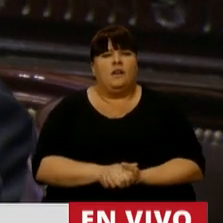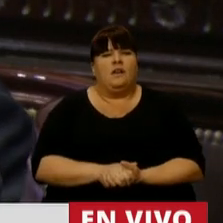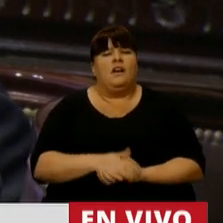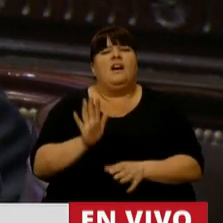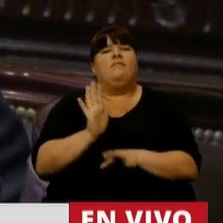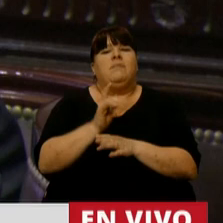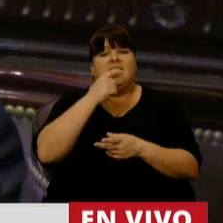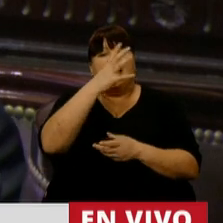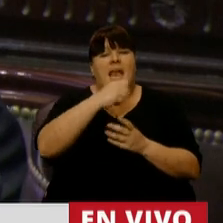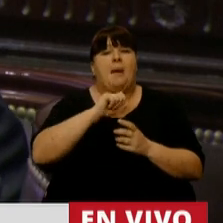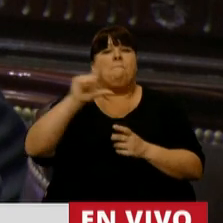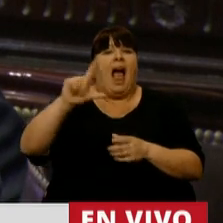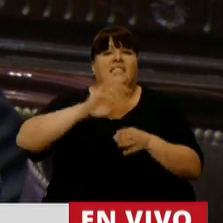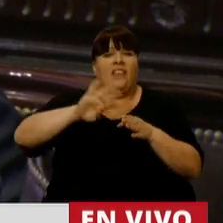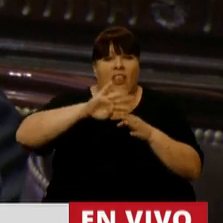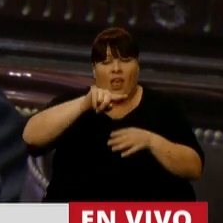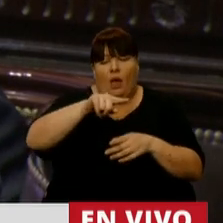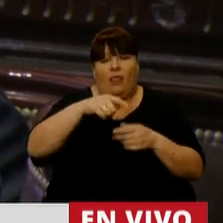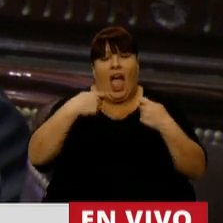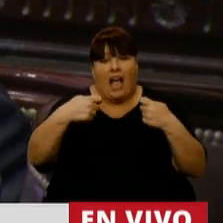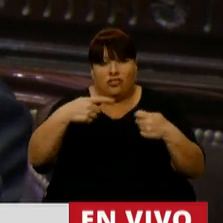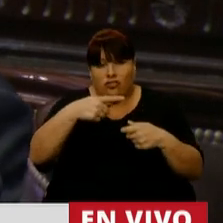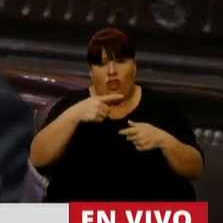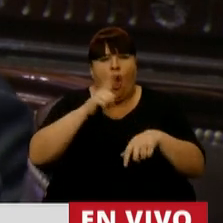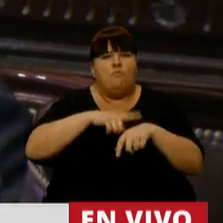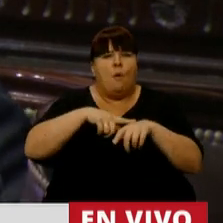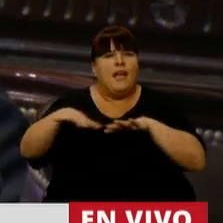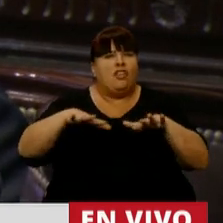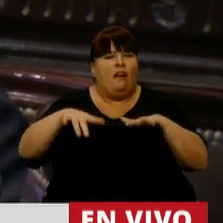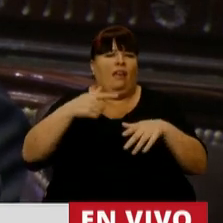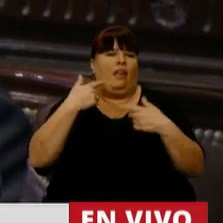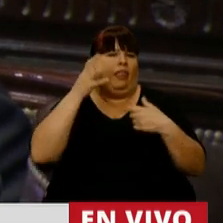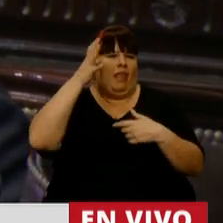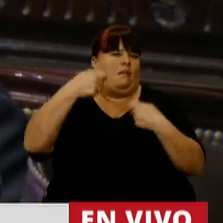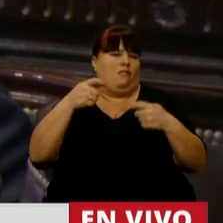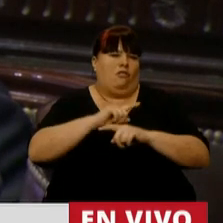irresponsable acrecentar el déficit en medio de semejante crisis.